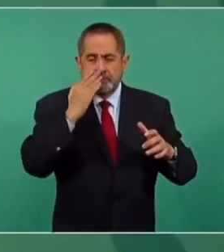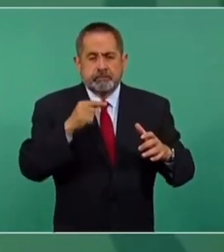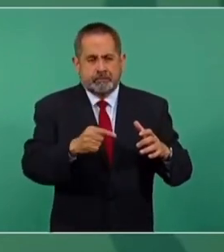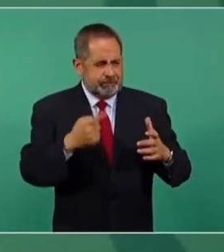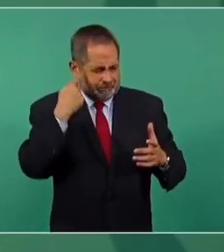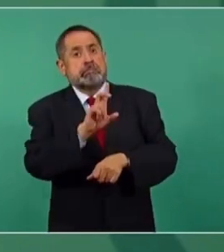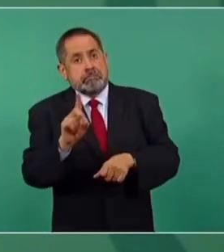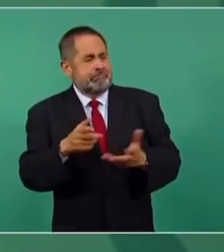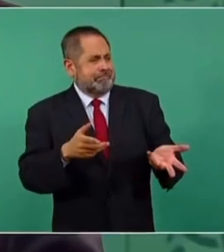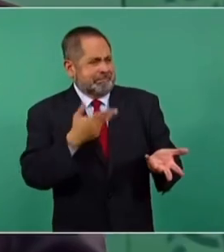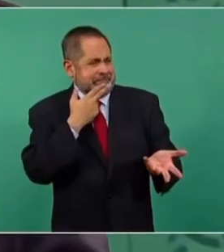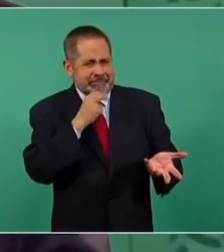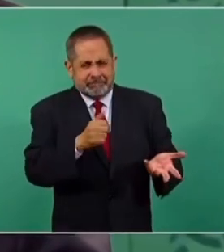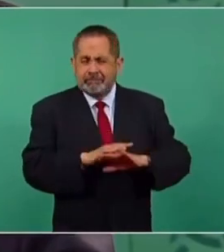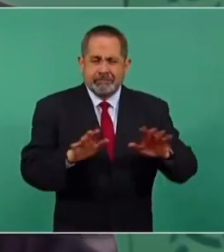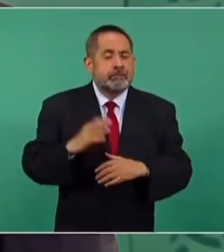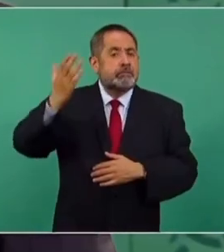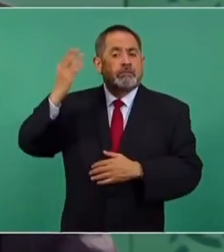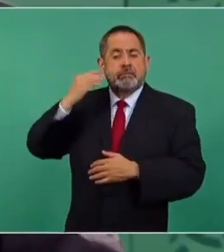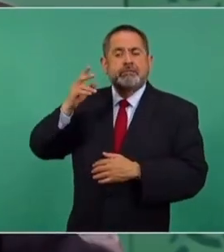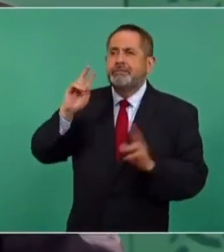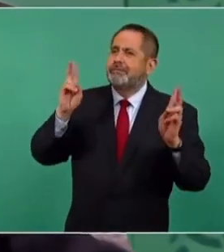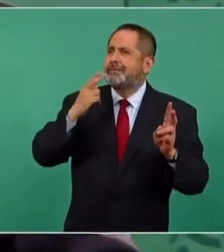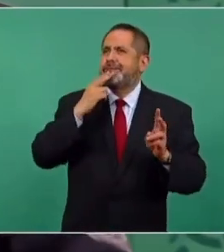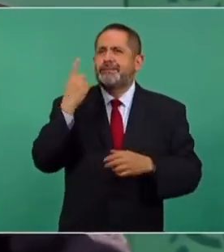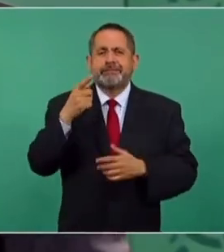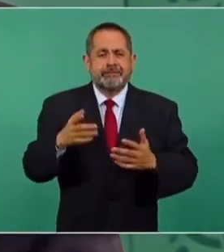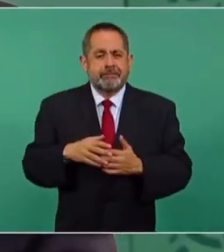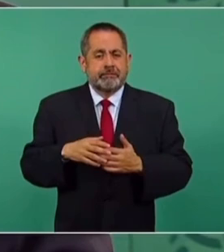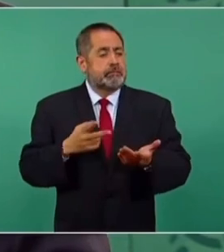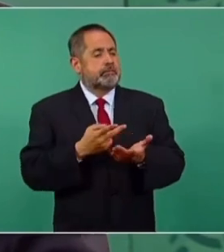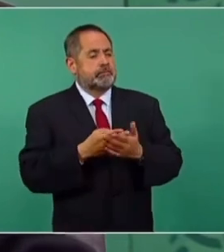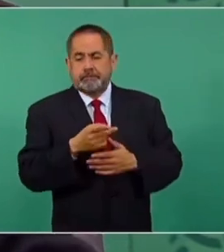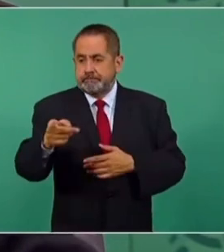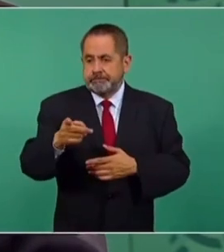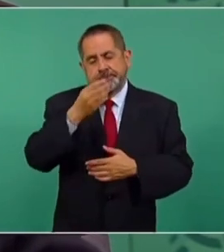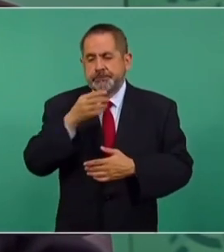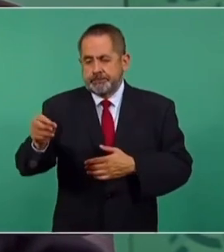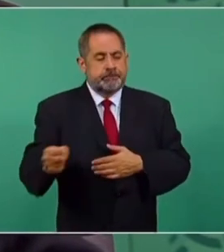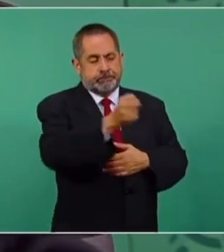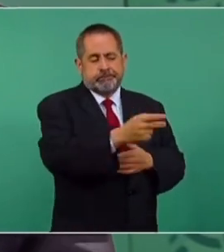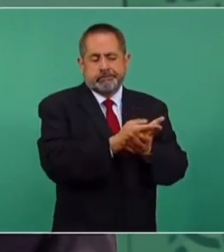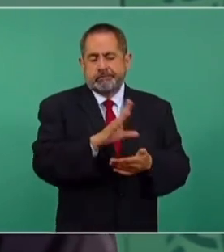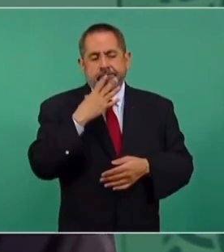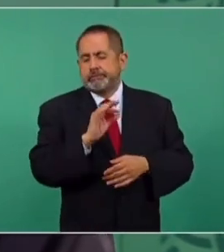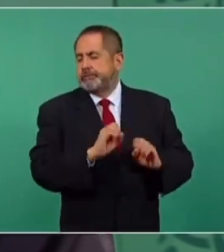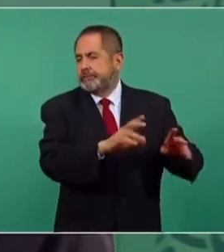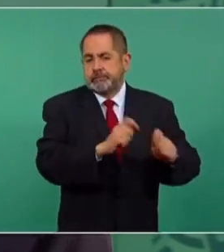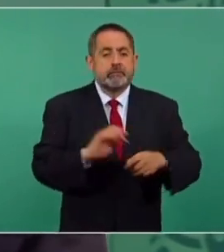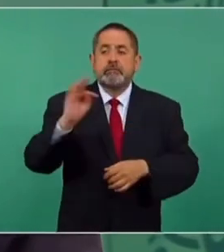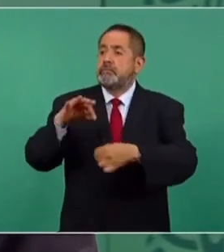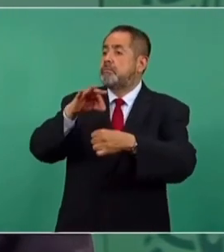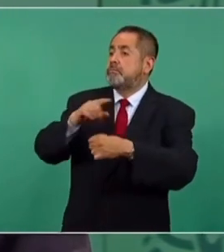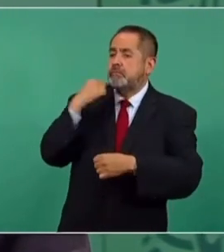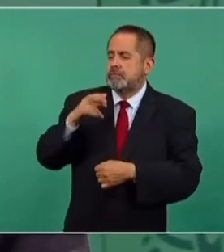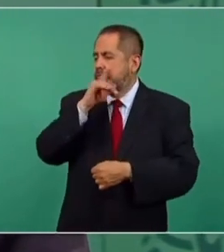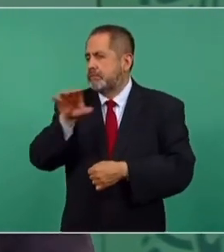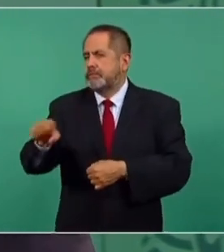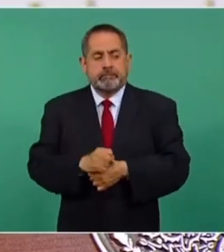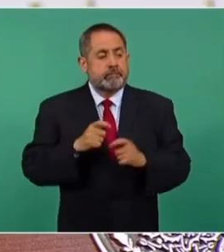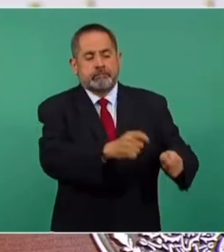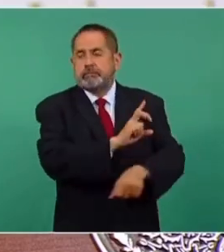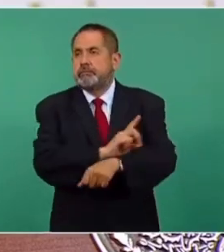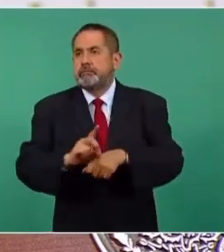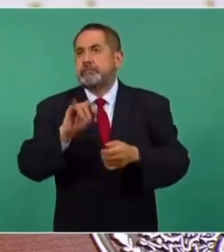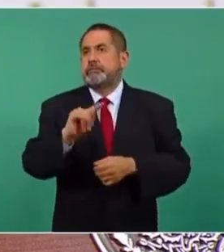razón de ser. Antes las usaban para dar premios de consolación política. Si a alguien le iba mal en una elección, no